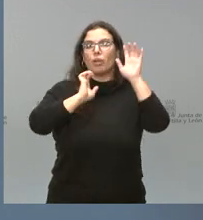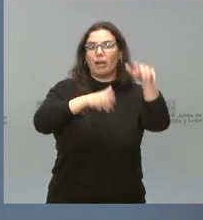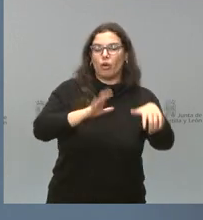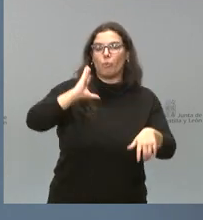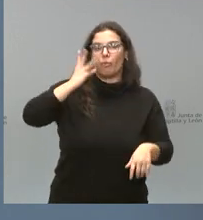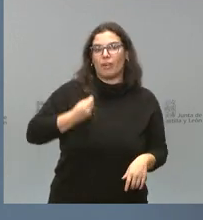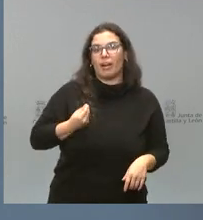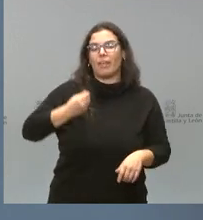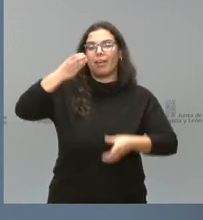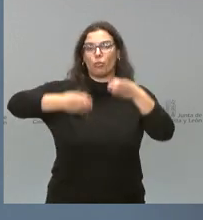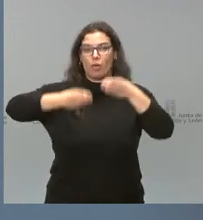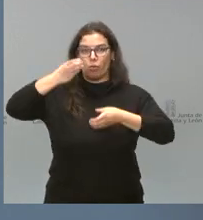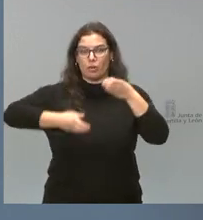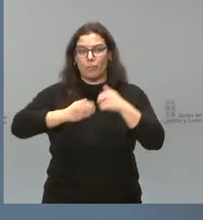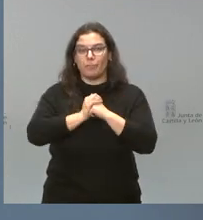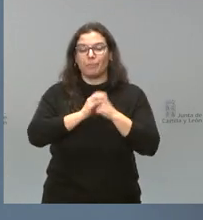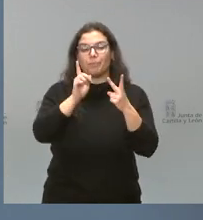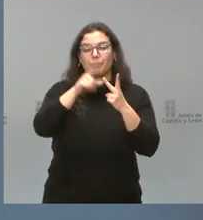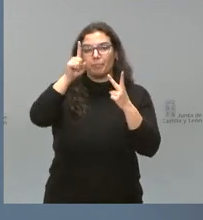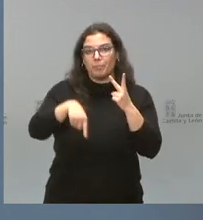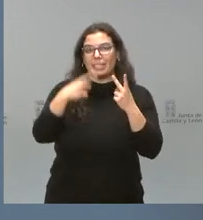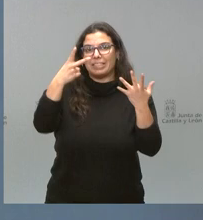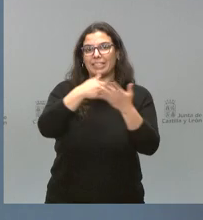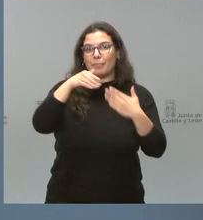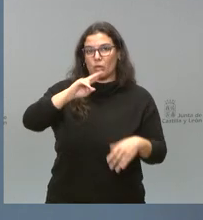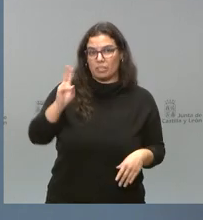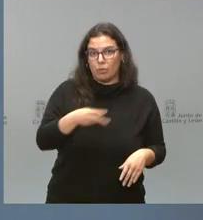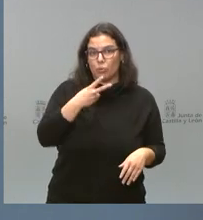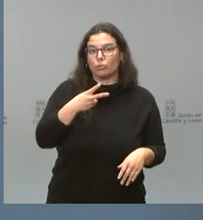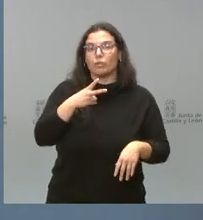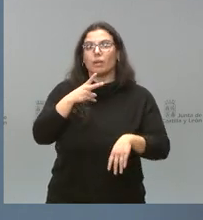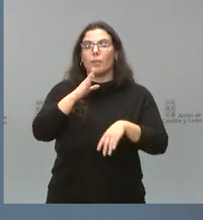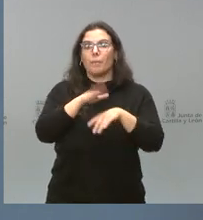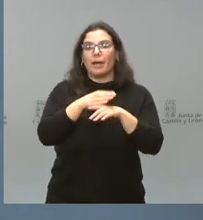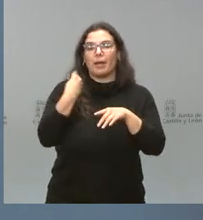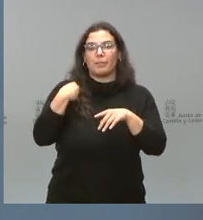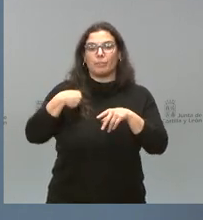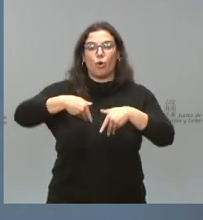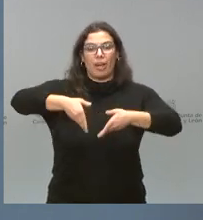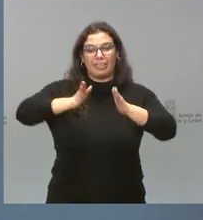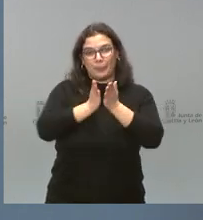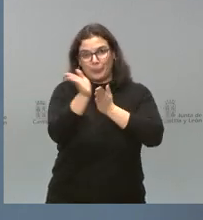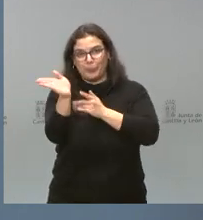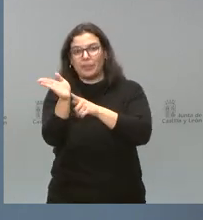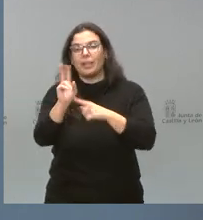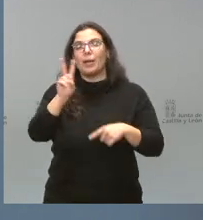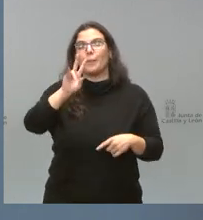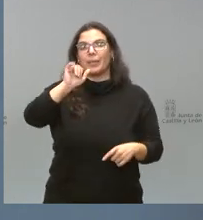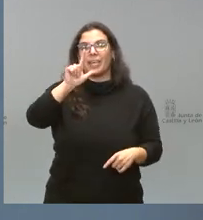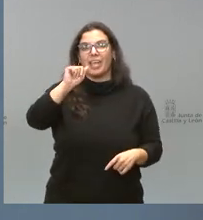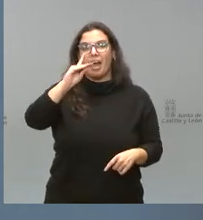Ponferrada y Ciudad Rodrigo. Y por otro lado, 7 millones de euros para el ramal ferroviario de Villadangos